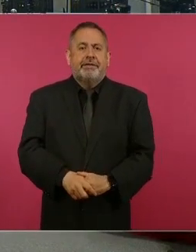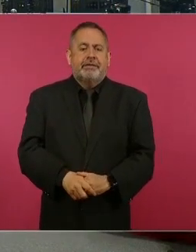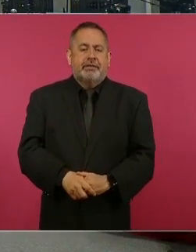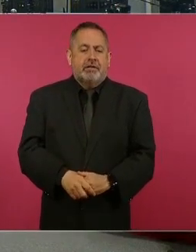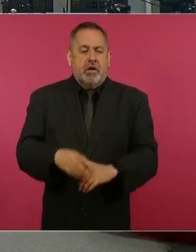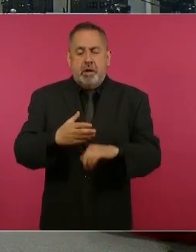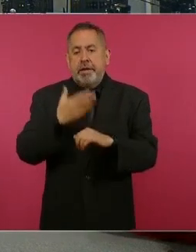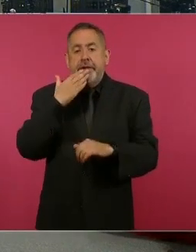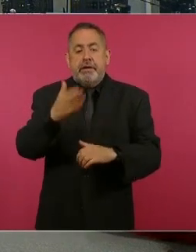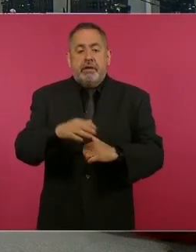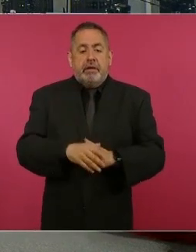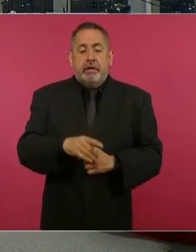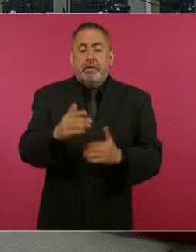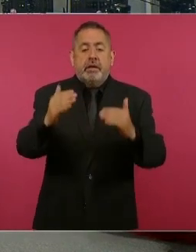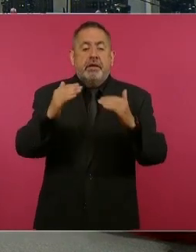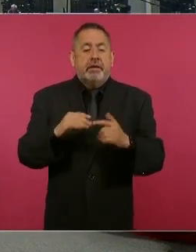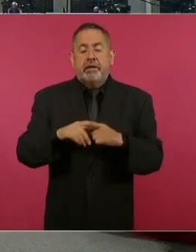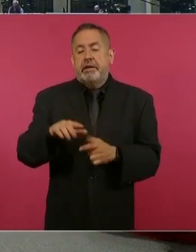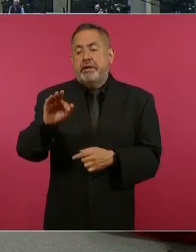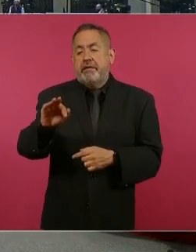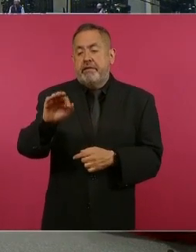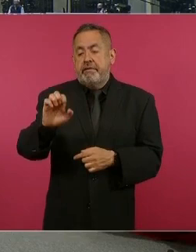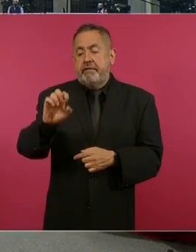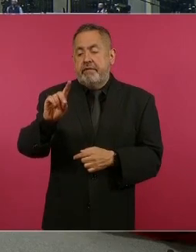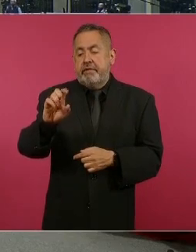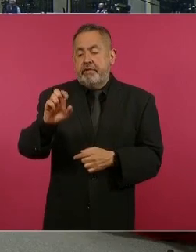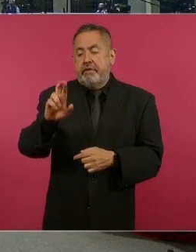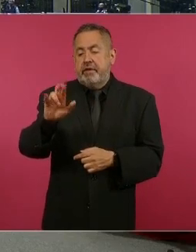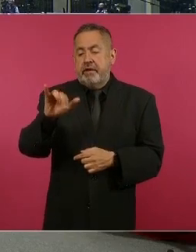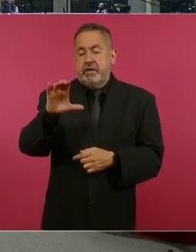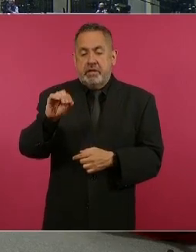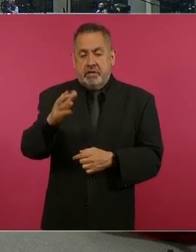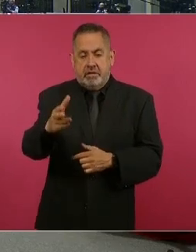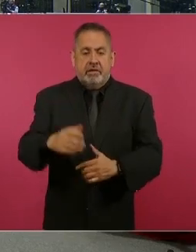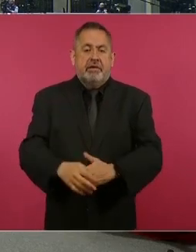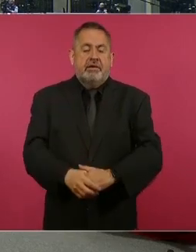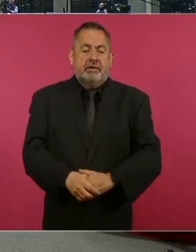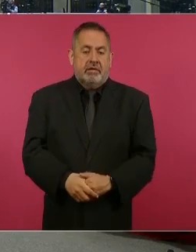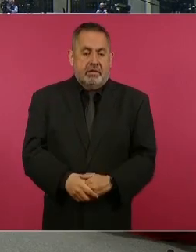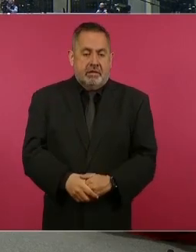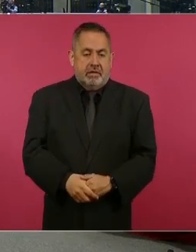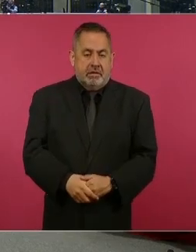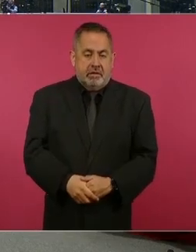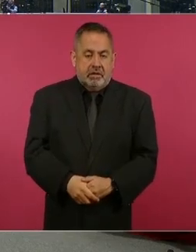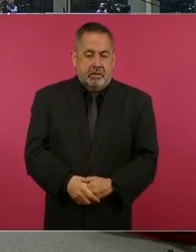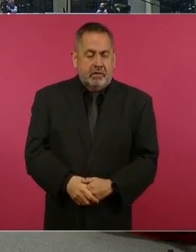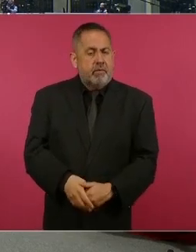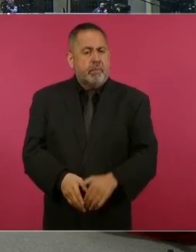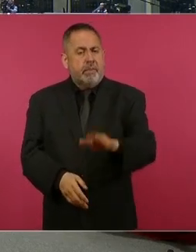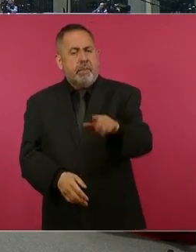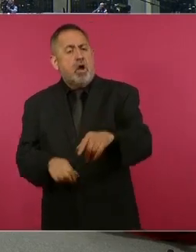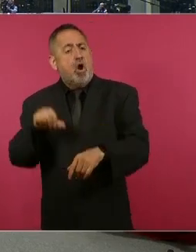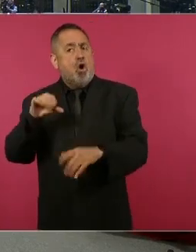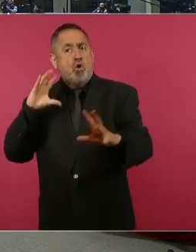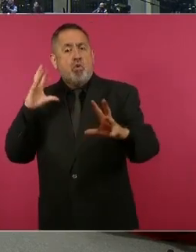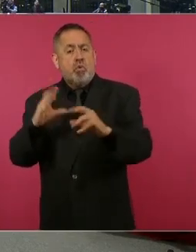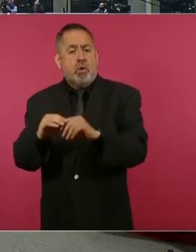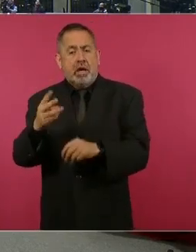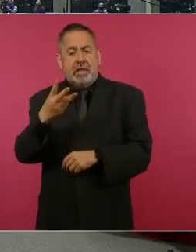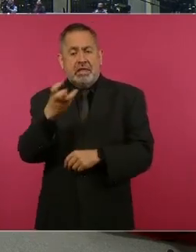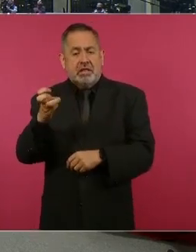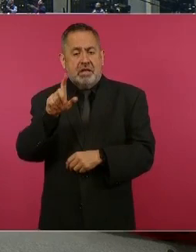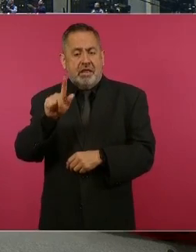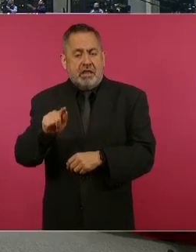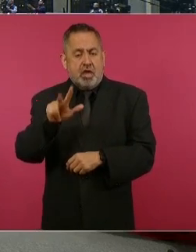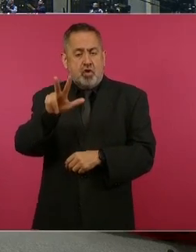Muy bien, nos queda Federico. Señor presidente, hoy se cumplen 378